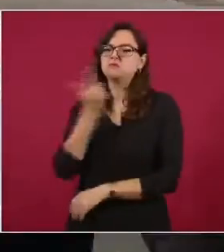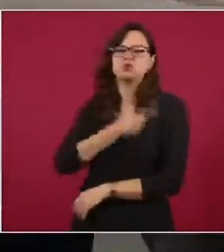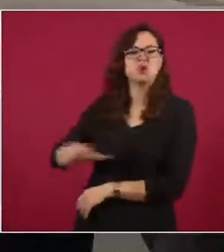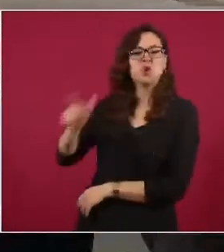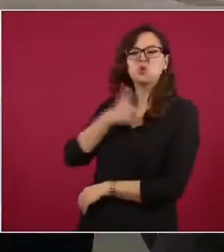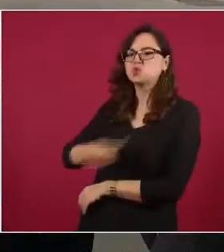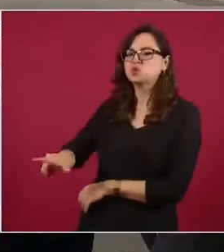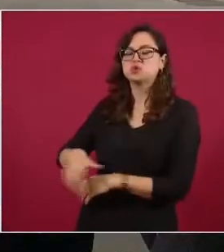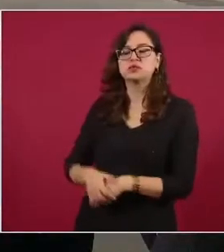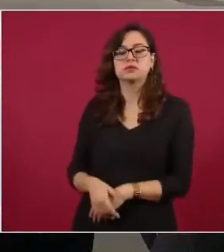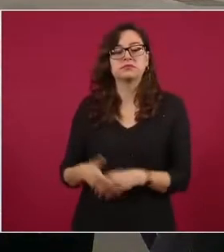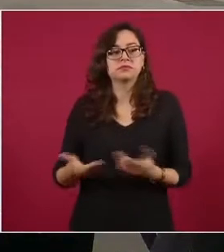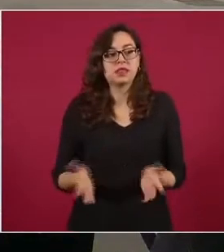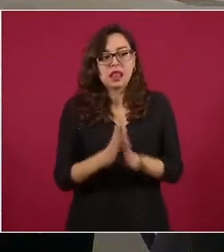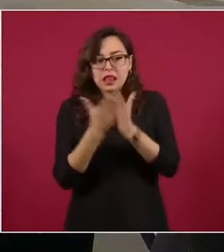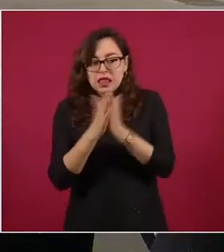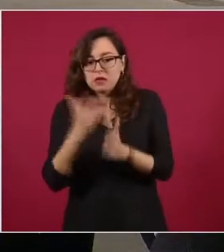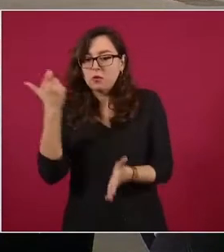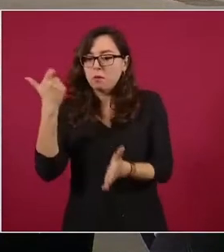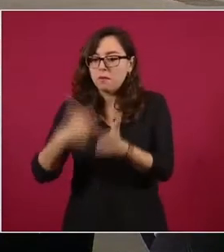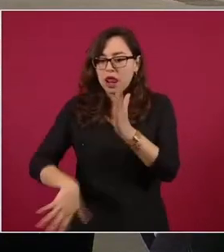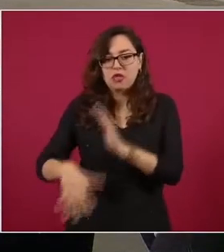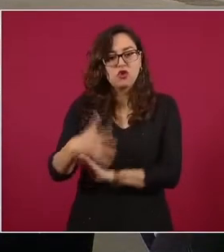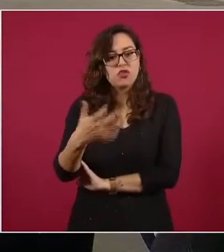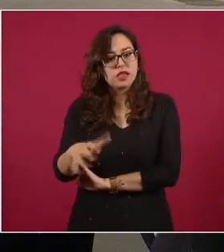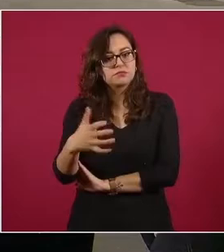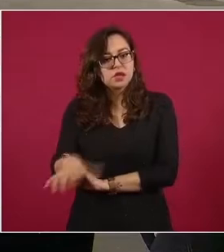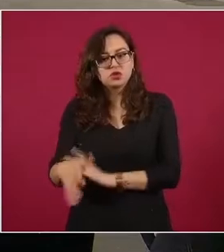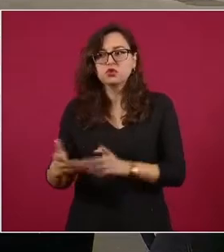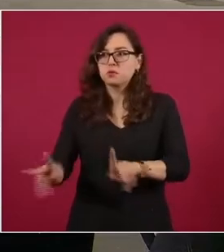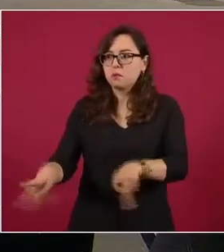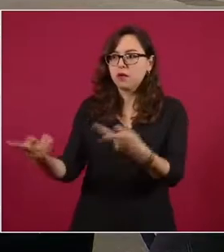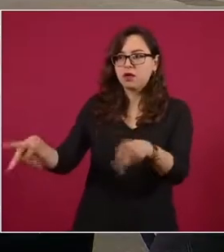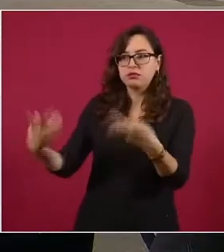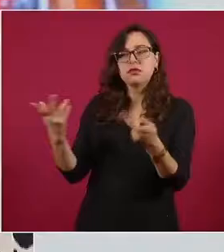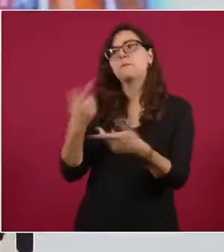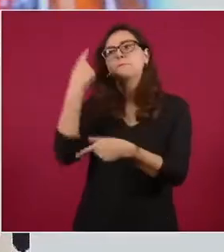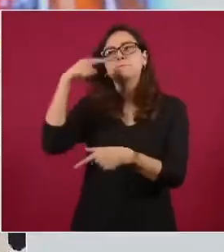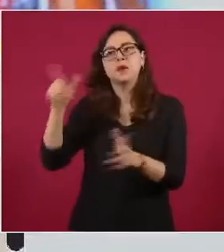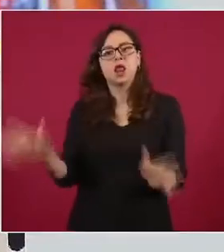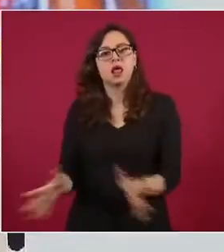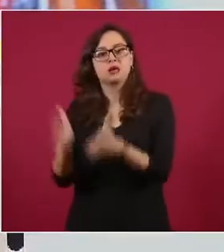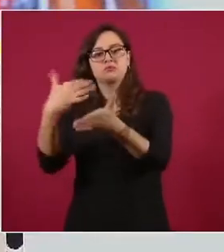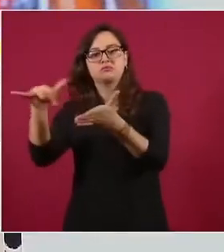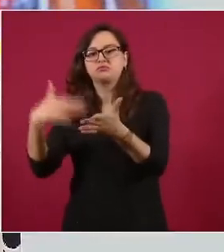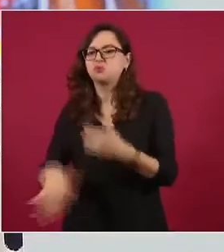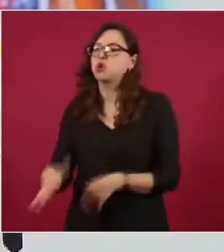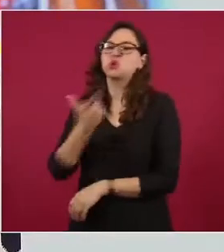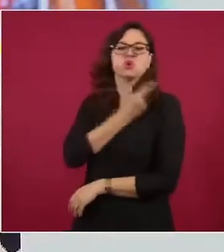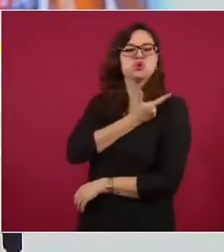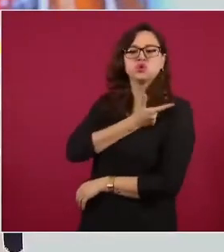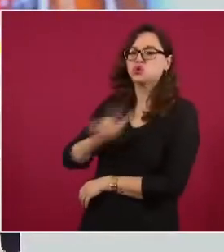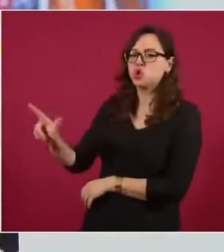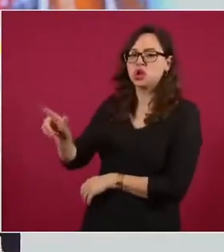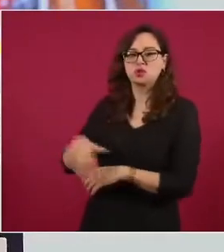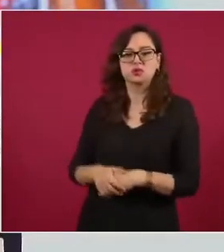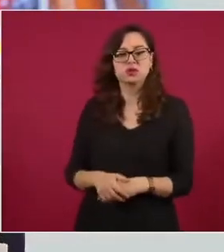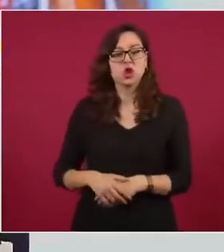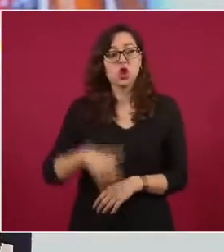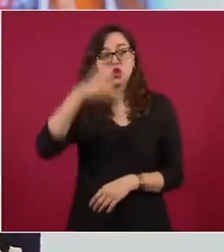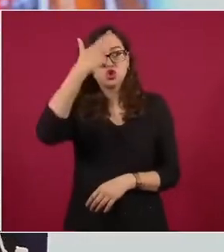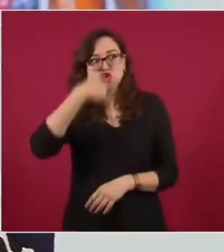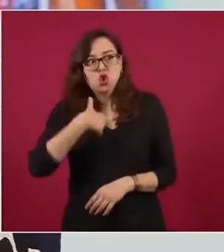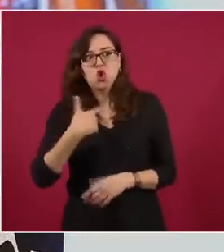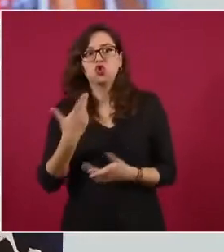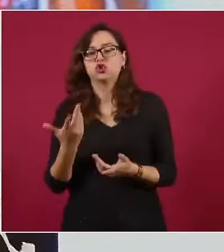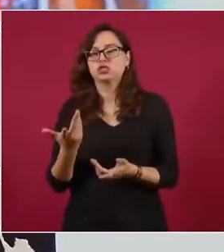bajo costo que vende el fondo desde 10 pesos. Y sus jornadas nocturnas en librerías. Tampoco